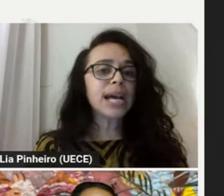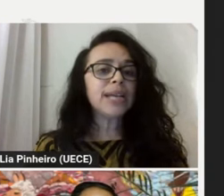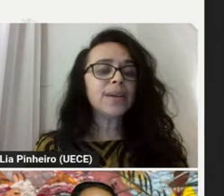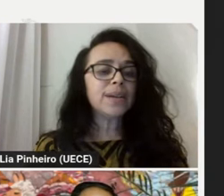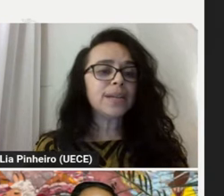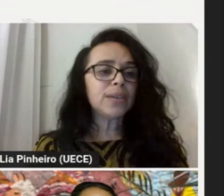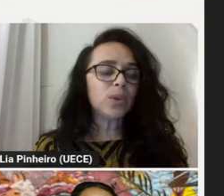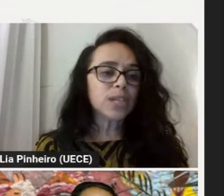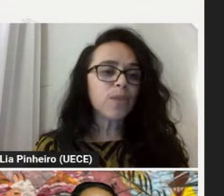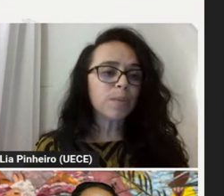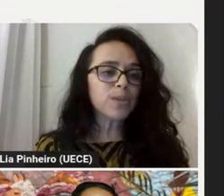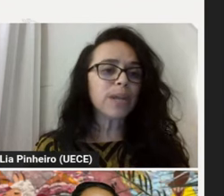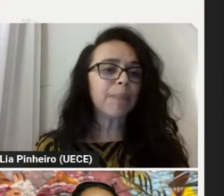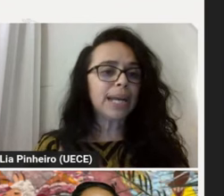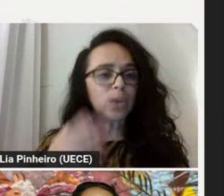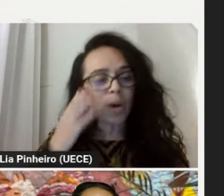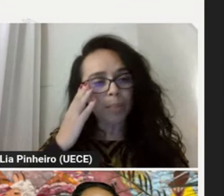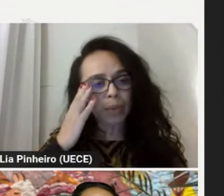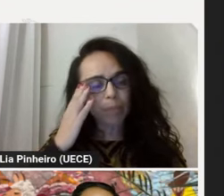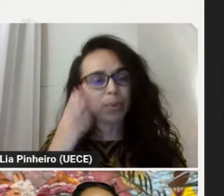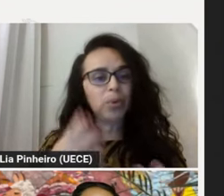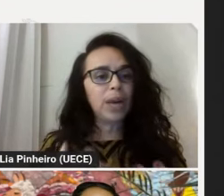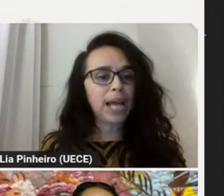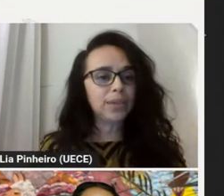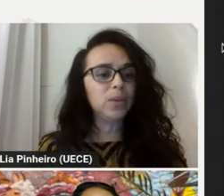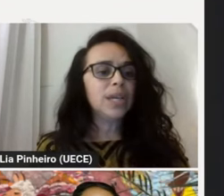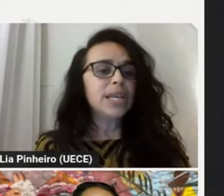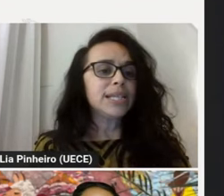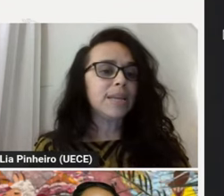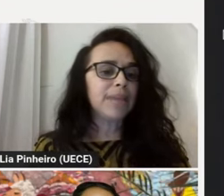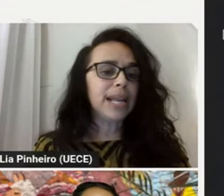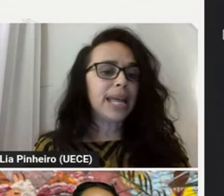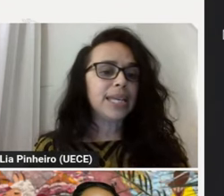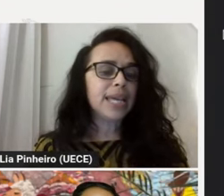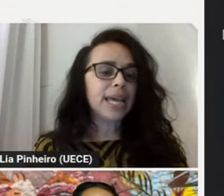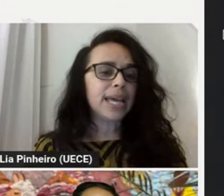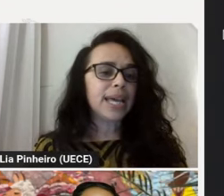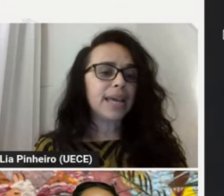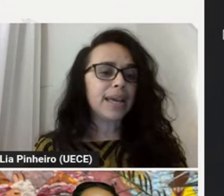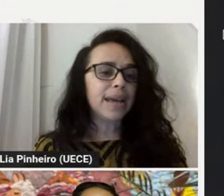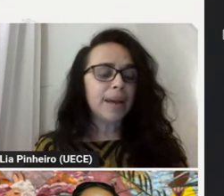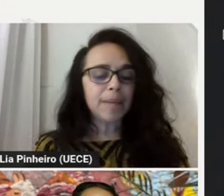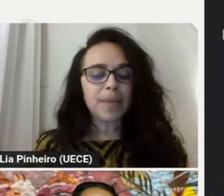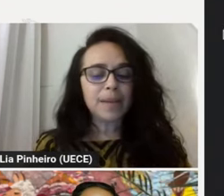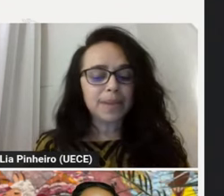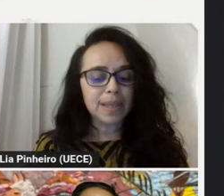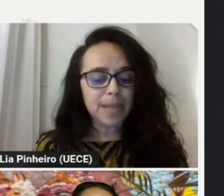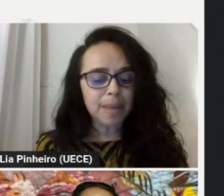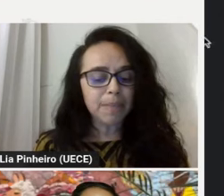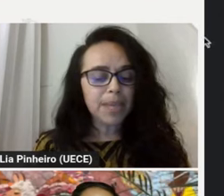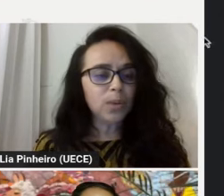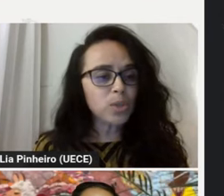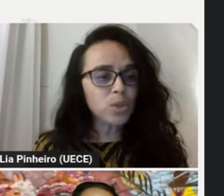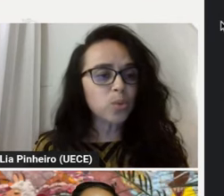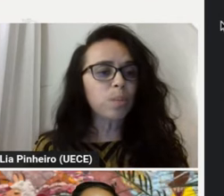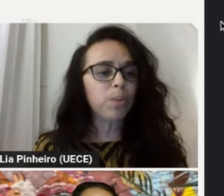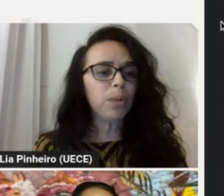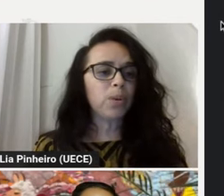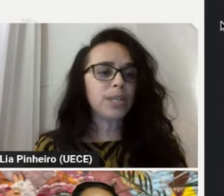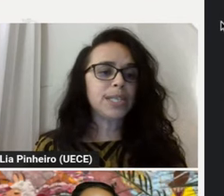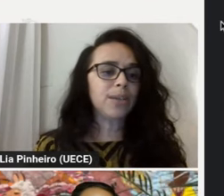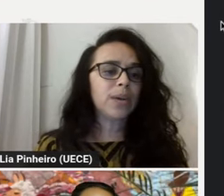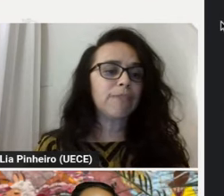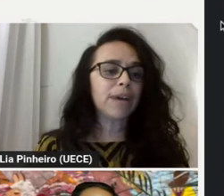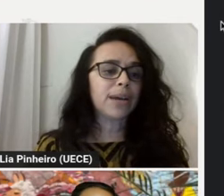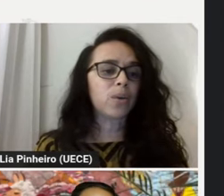Entonces hay de todas formas una paradoja, porque por un lado, si Milley emite un discurso